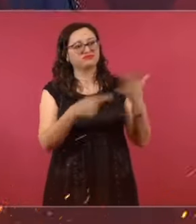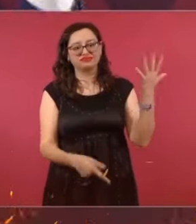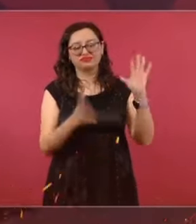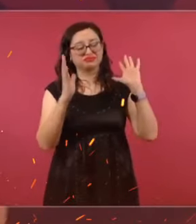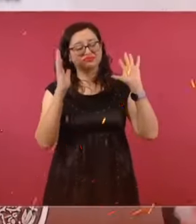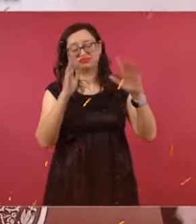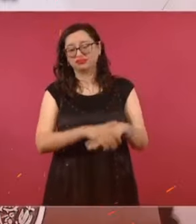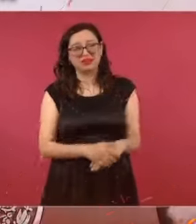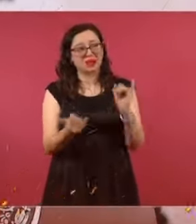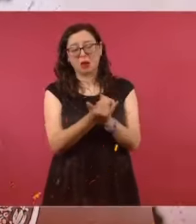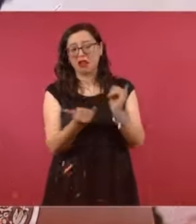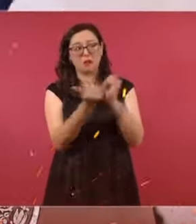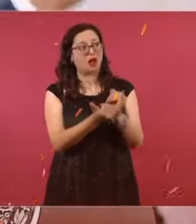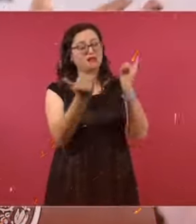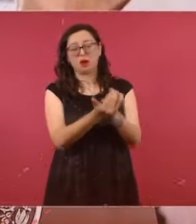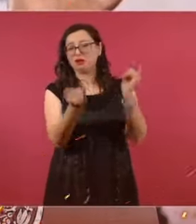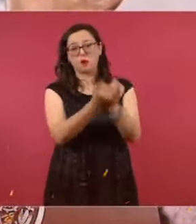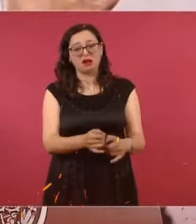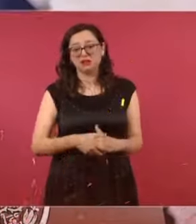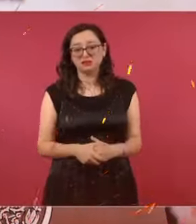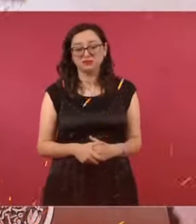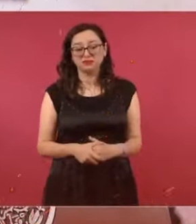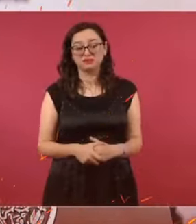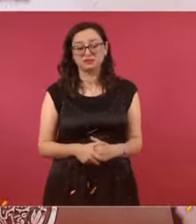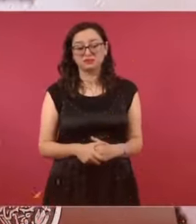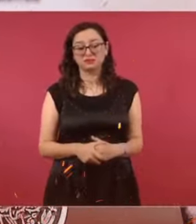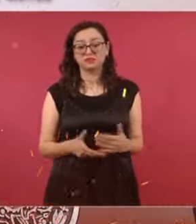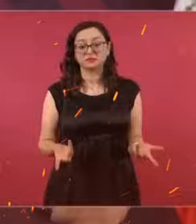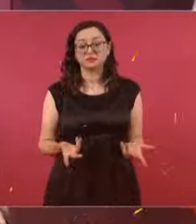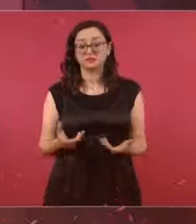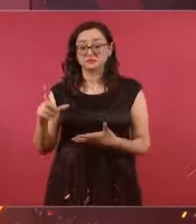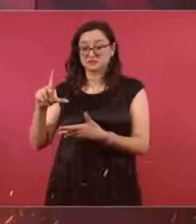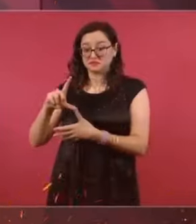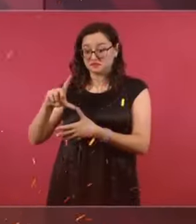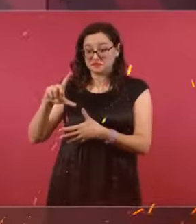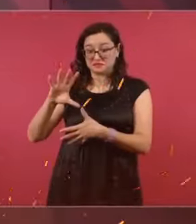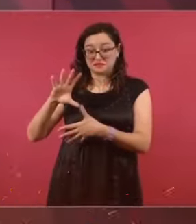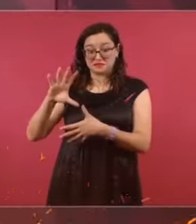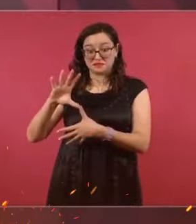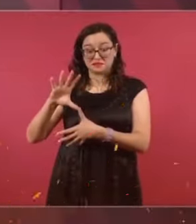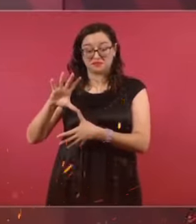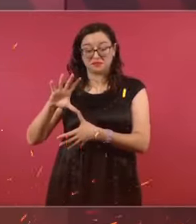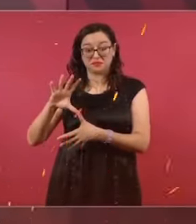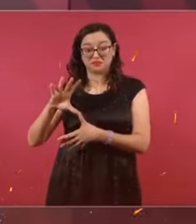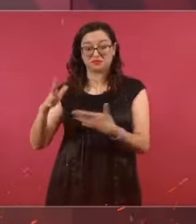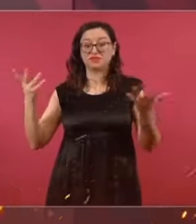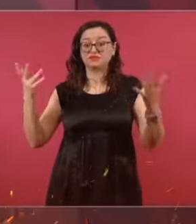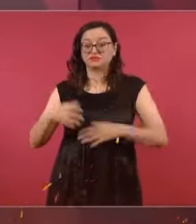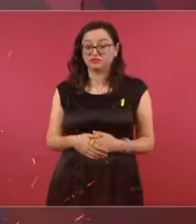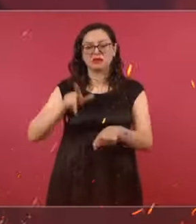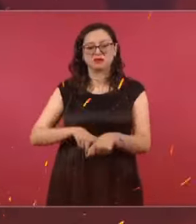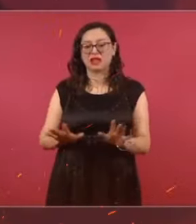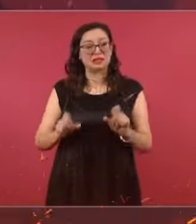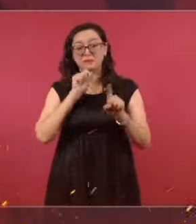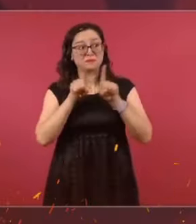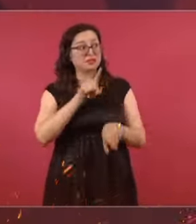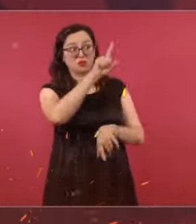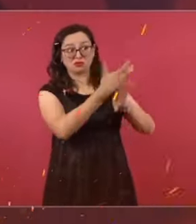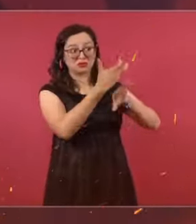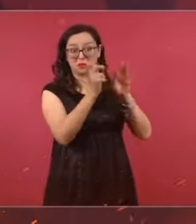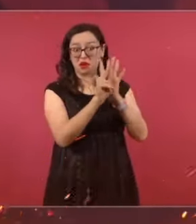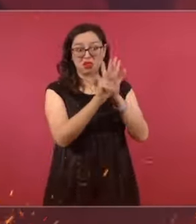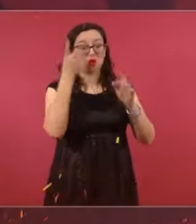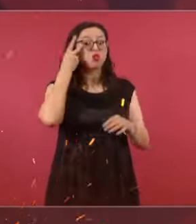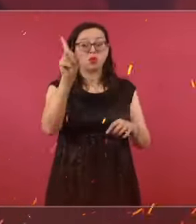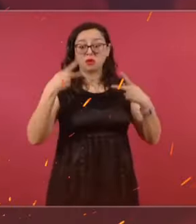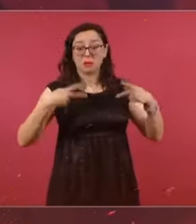El Financial Times. La mayoría. Y aquí en nuestra América. Como diría Martín. Ahí está todavía el Clarín. Acaba de estar también